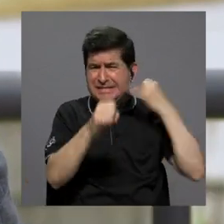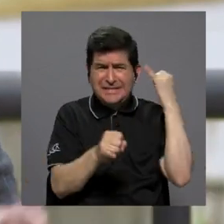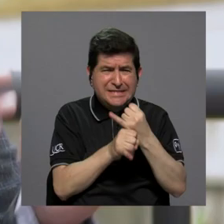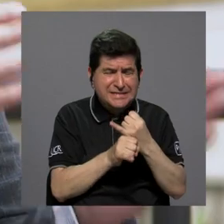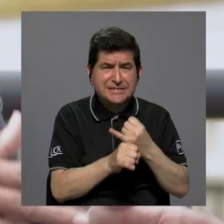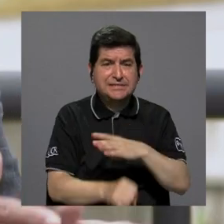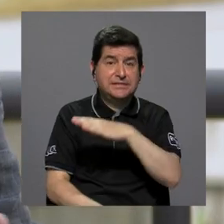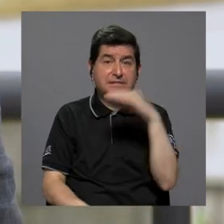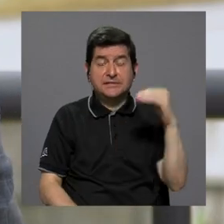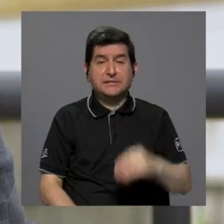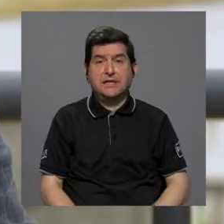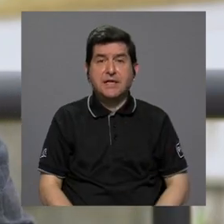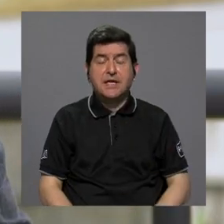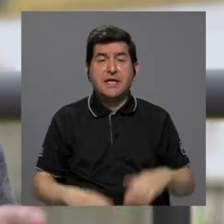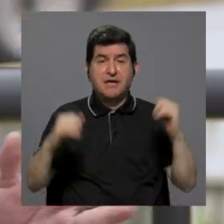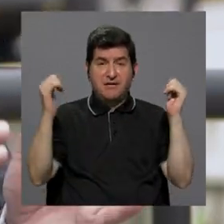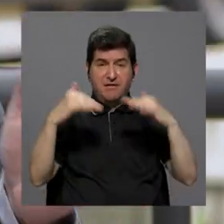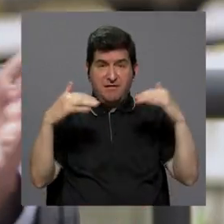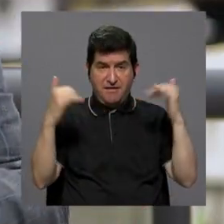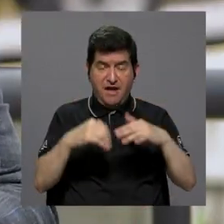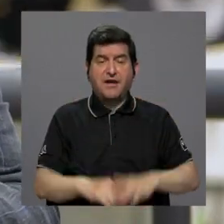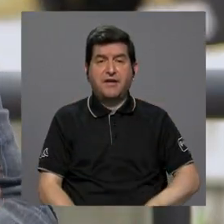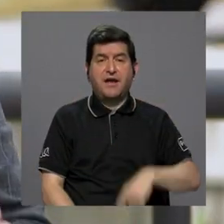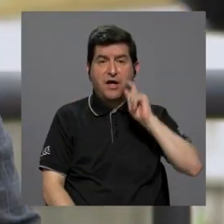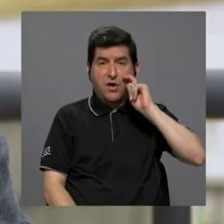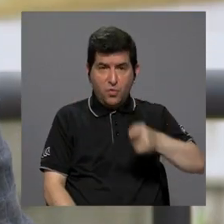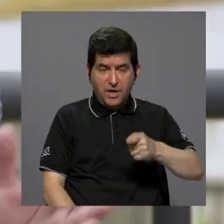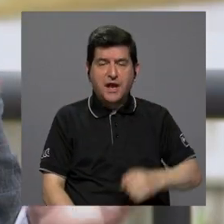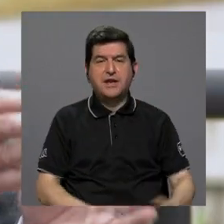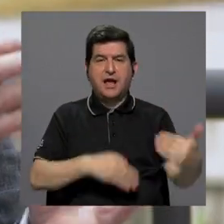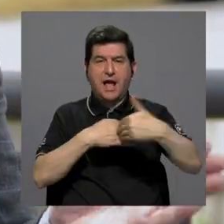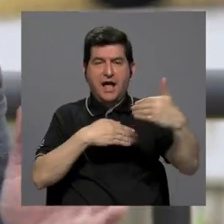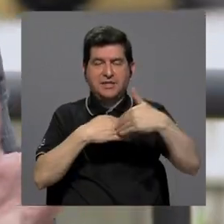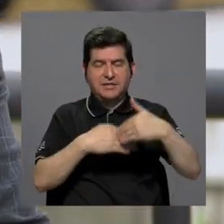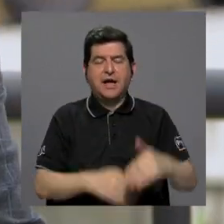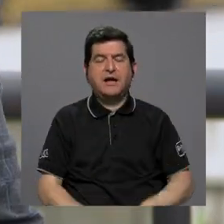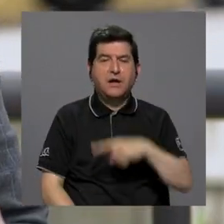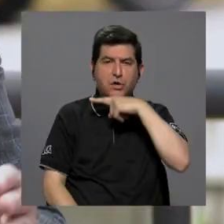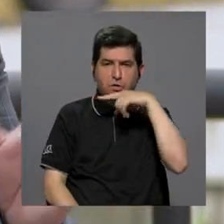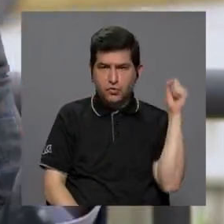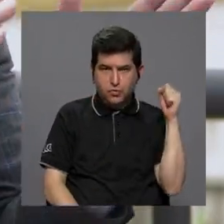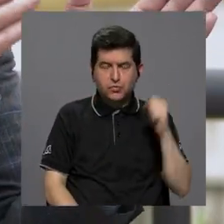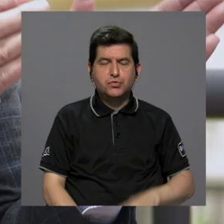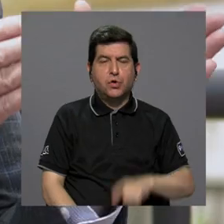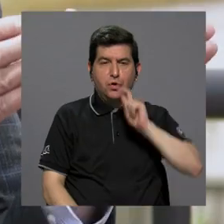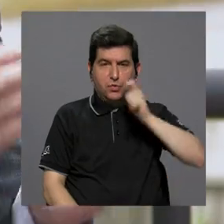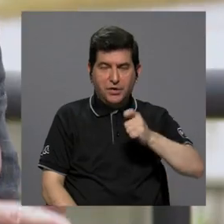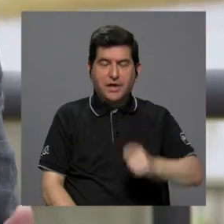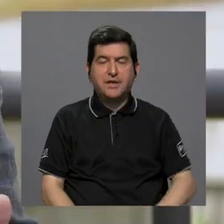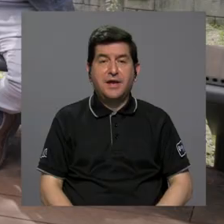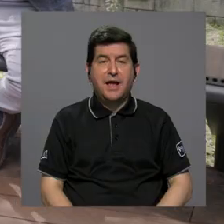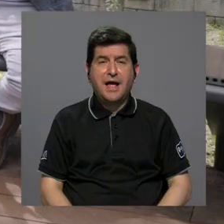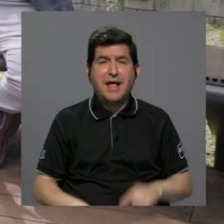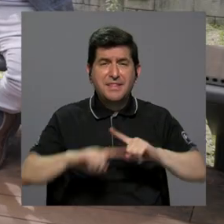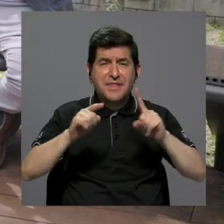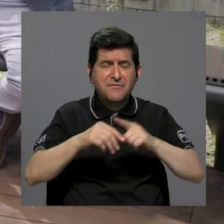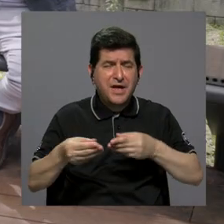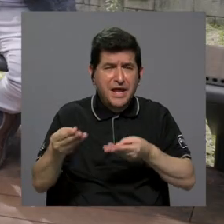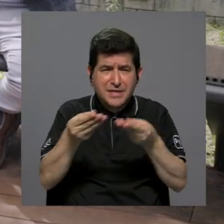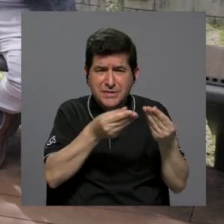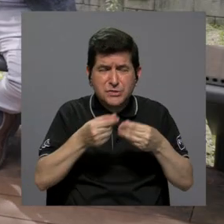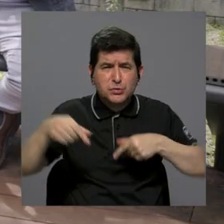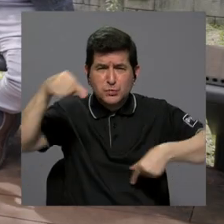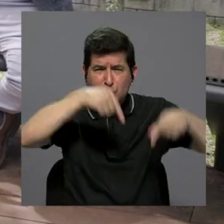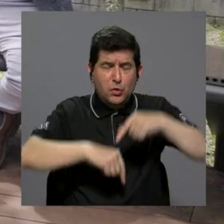internacional y de la guerra en Ucrania y del ataque de Rusia a Ucrania, los fertilizantes y